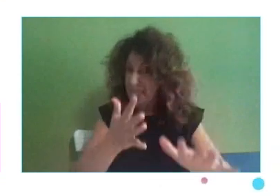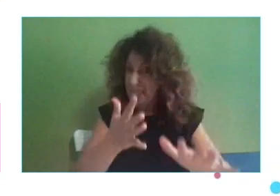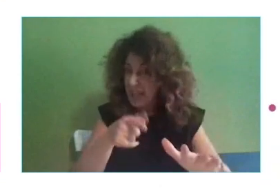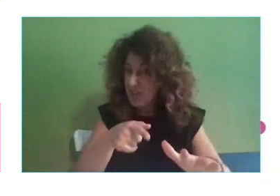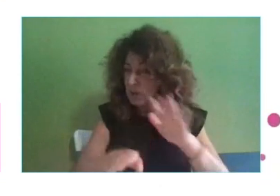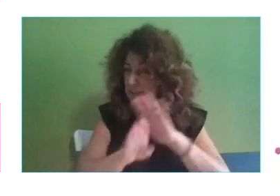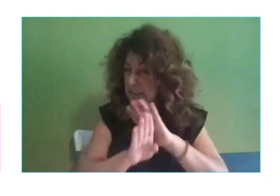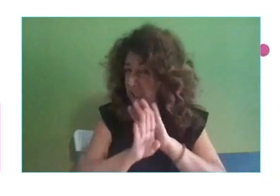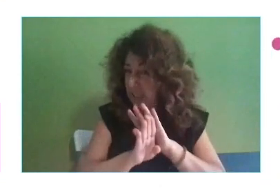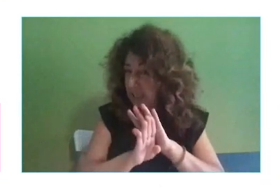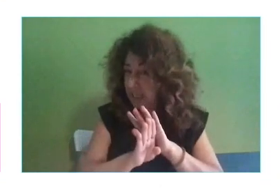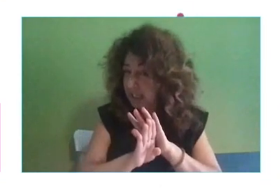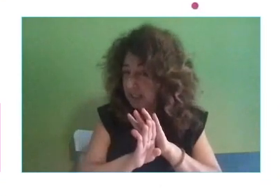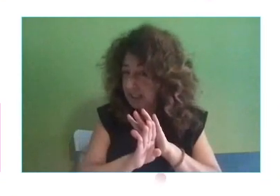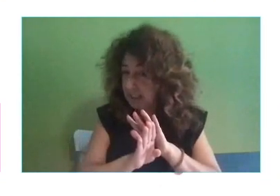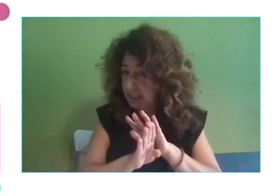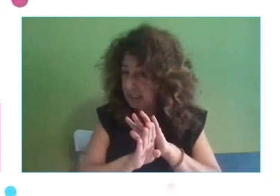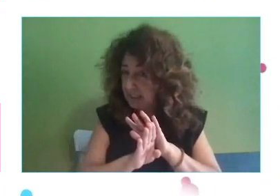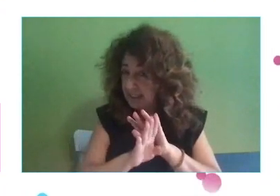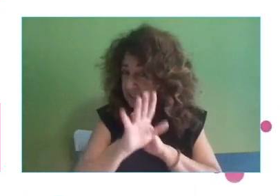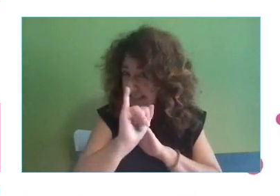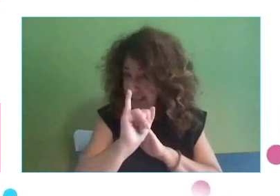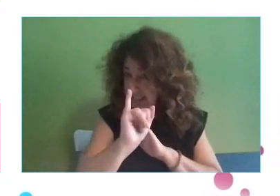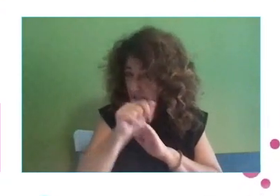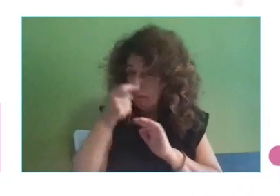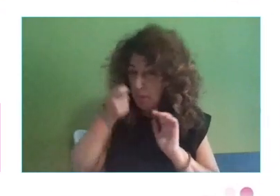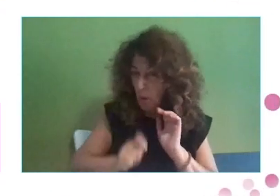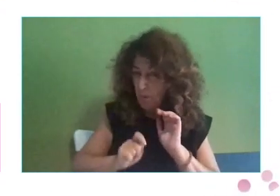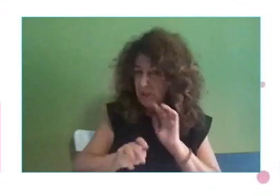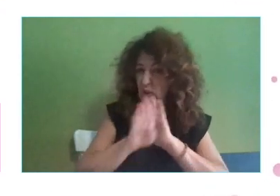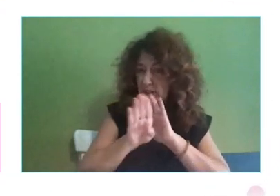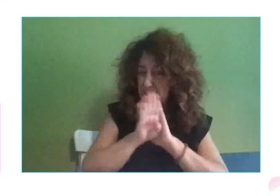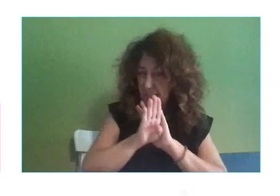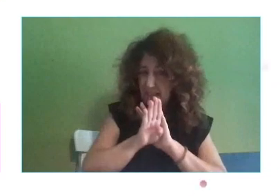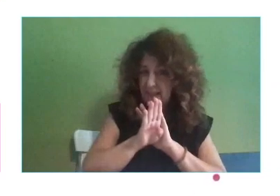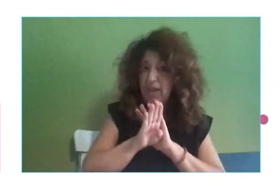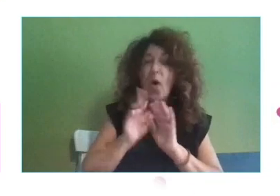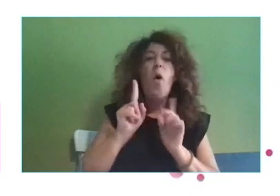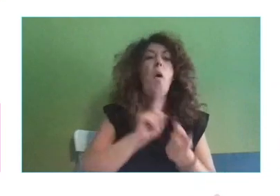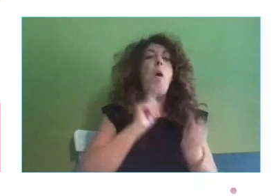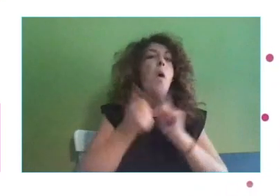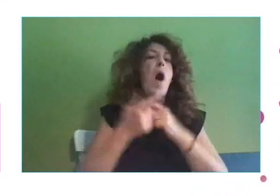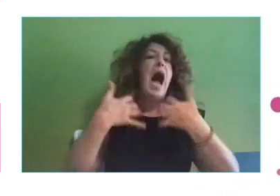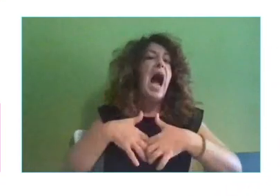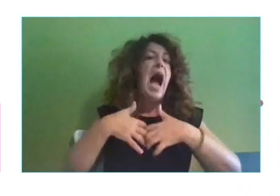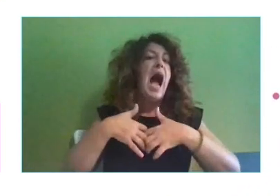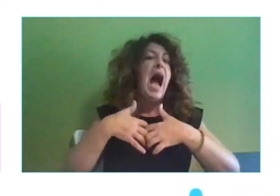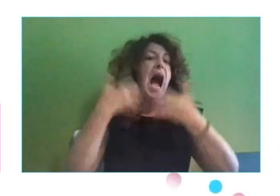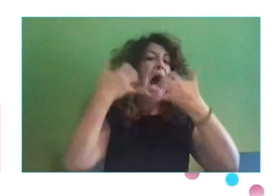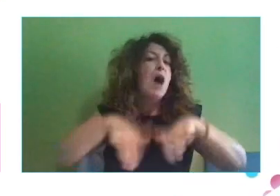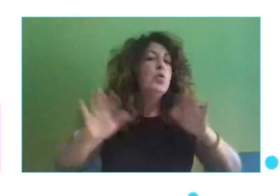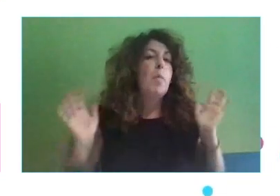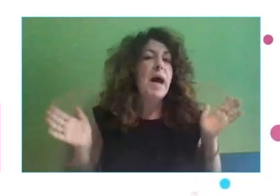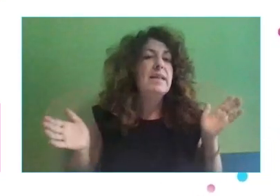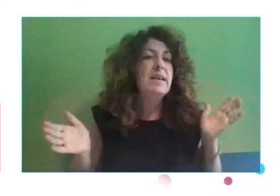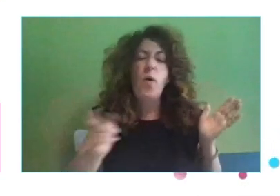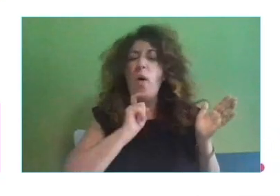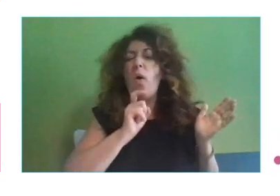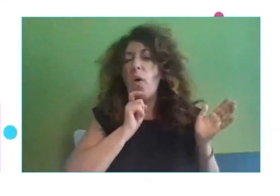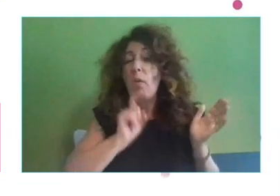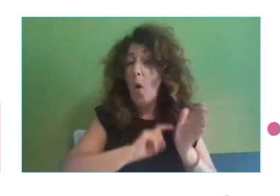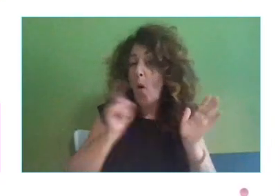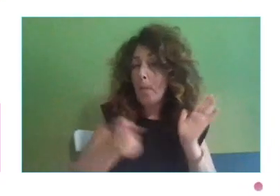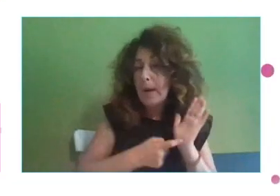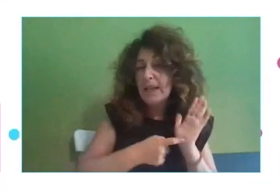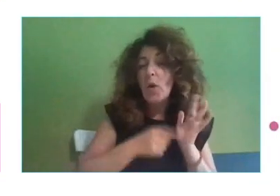Tal y como está definido ahora. ¿Existirá mi profesión? ¿O se habrá automatizado completamente o parcialmente? ¿Y de qué manera? ¿Y